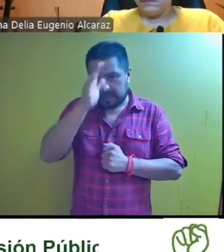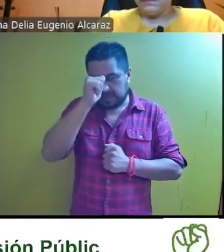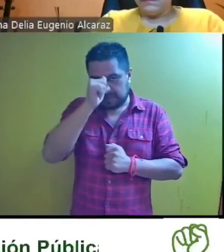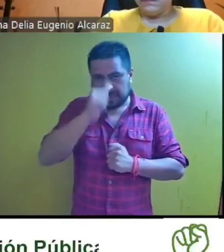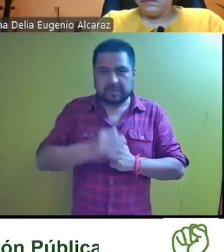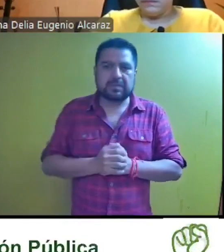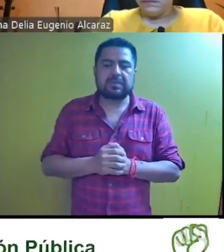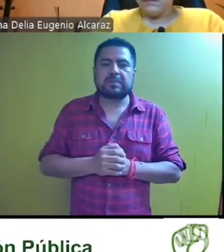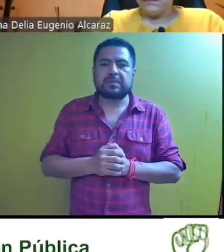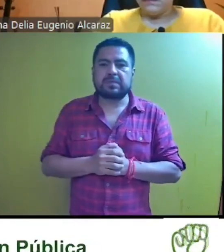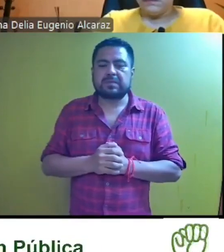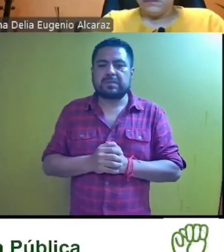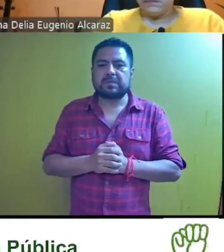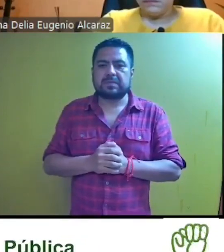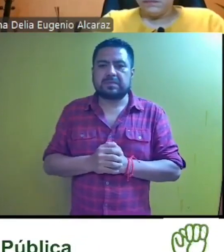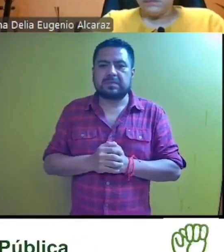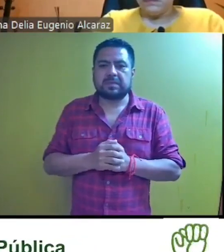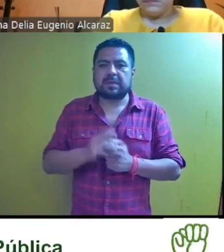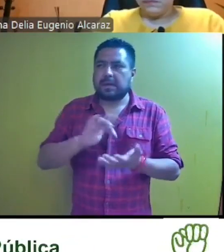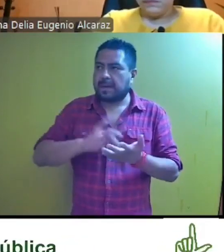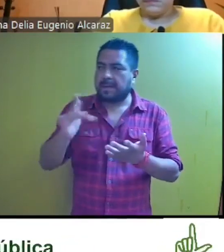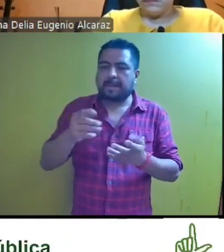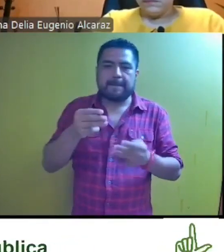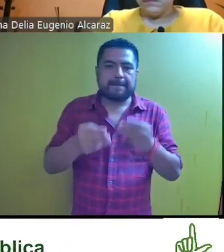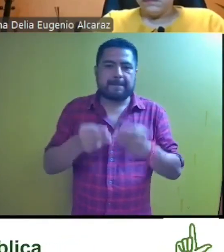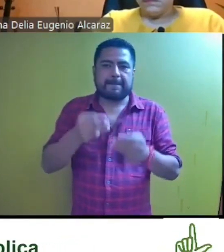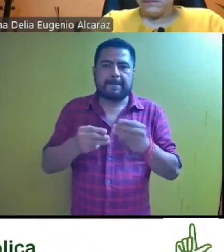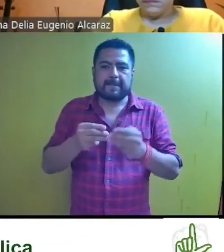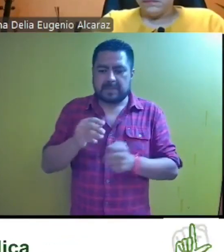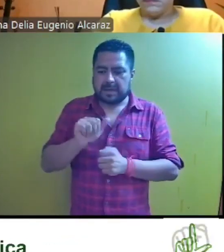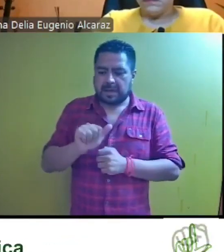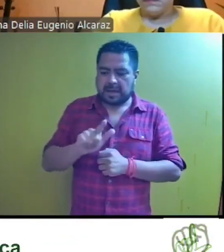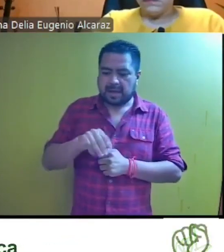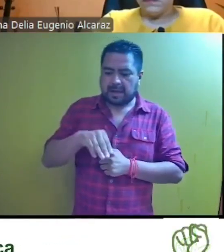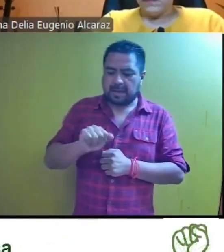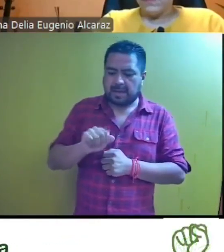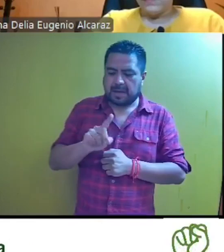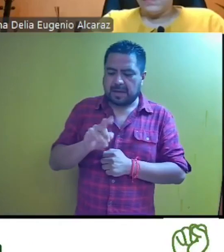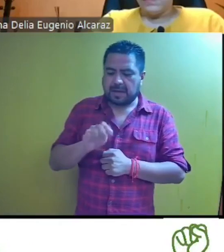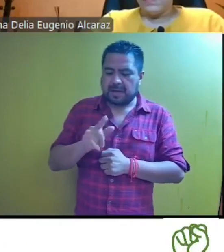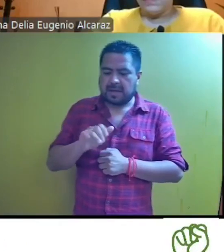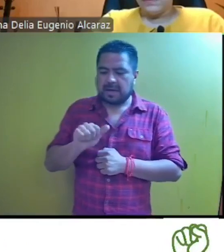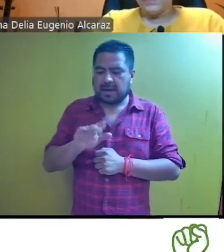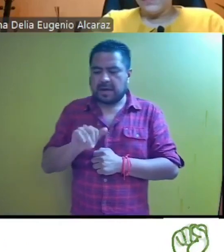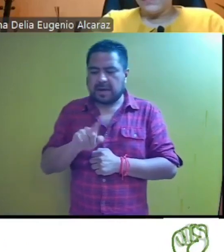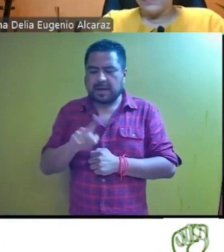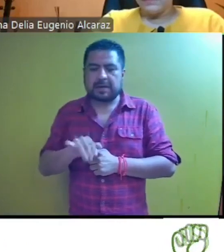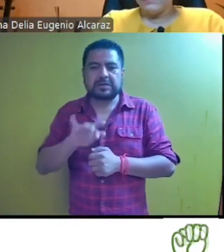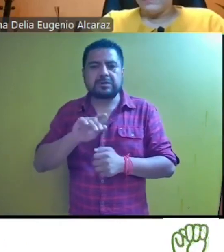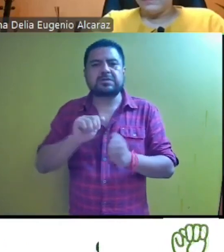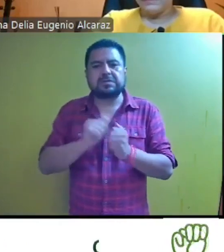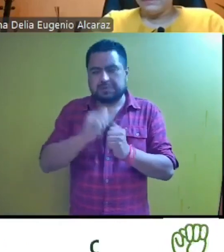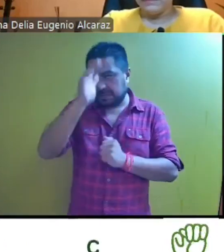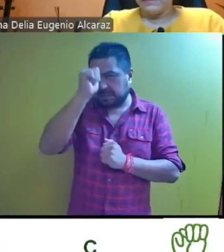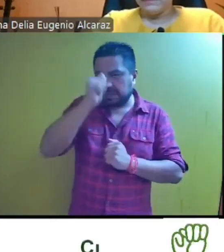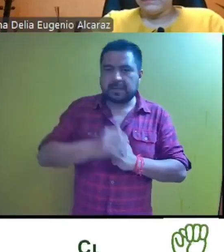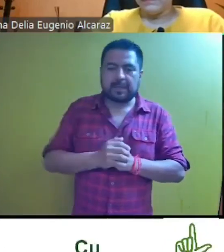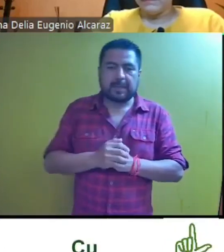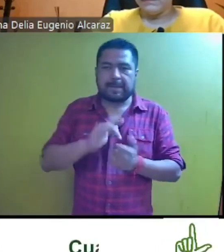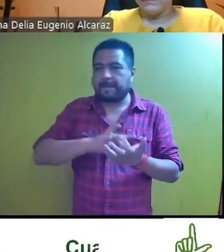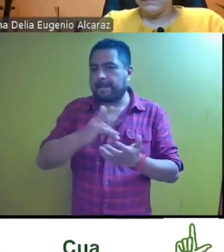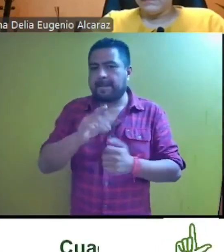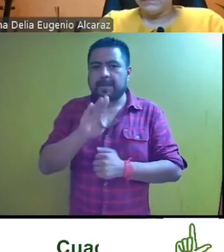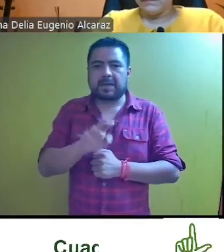proyecto. Gracias, magistrado. Magistrada Almadelia Eugenia Alcaraz. Con el proyecto. Gracias,